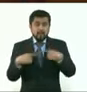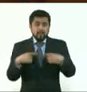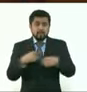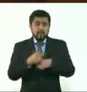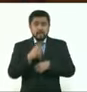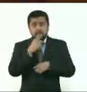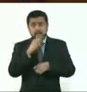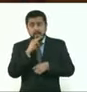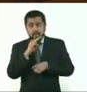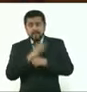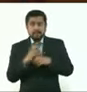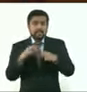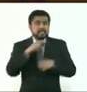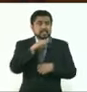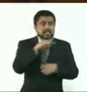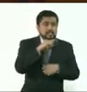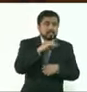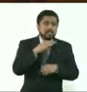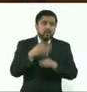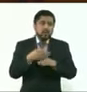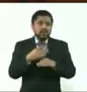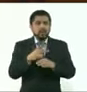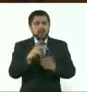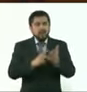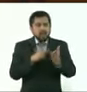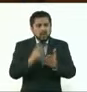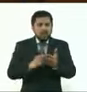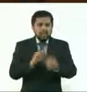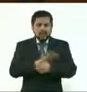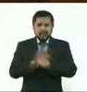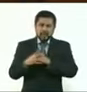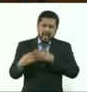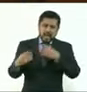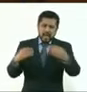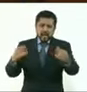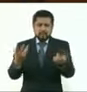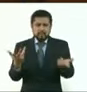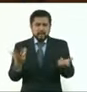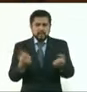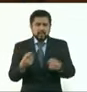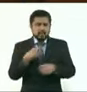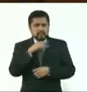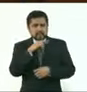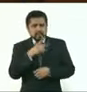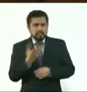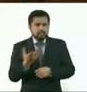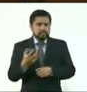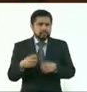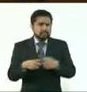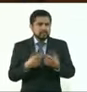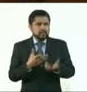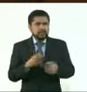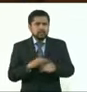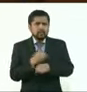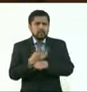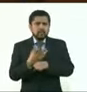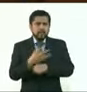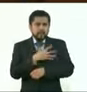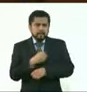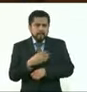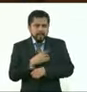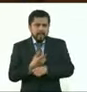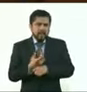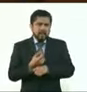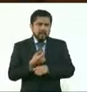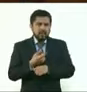nota con precisamente este tipo de testimonios en la que los padres pues temen por sus hijos. Preguntarles si en algún momento